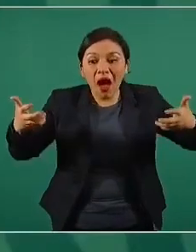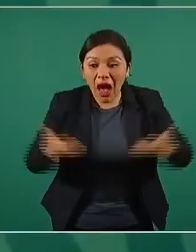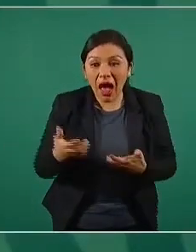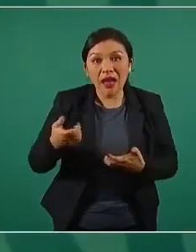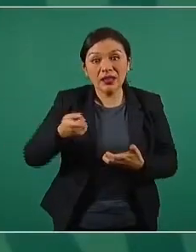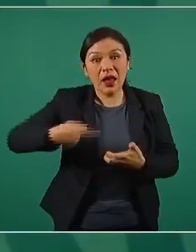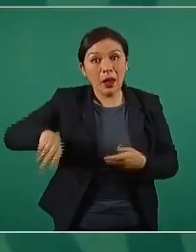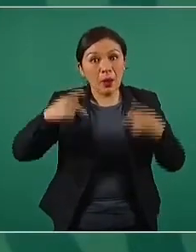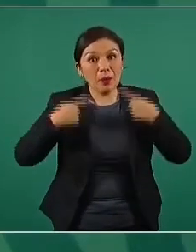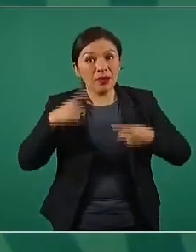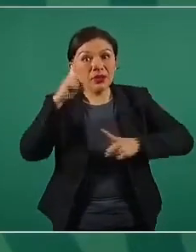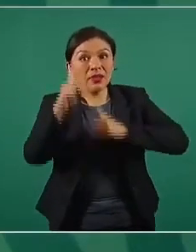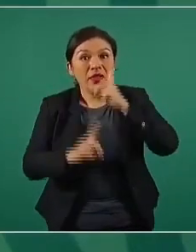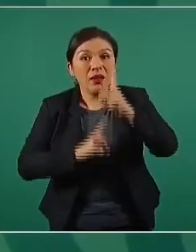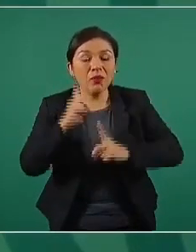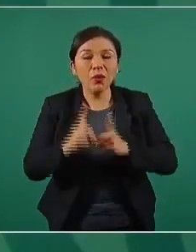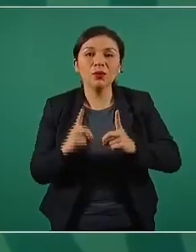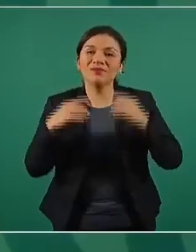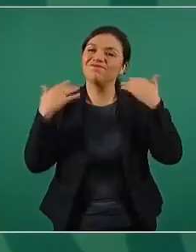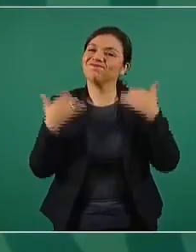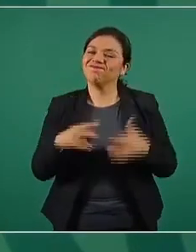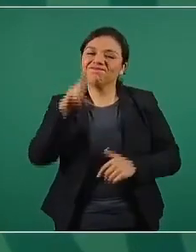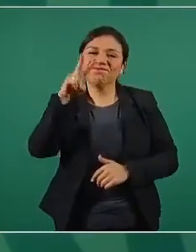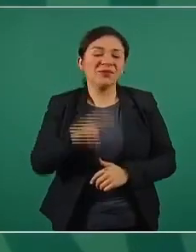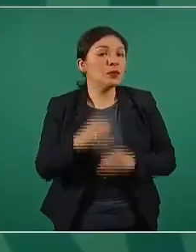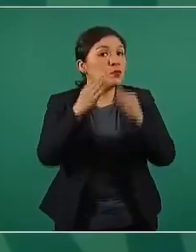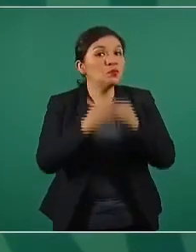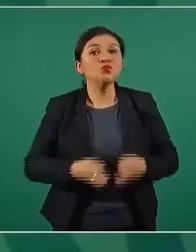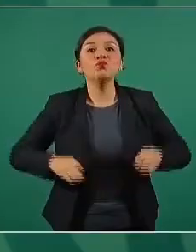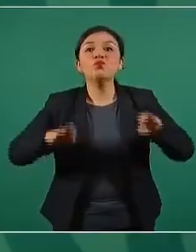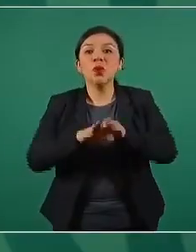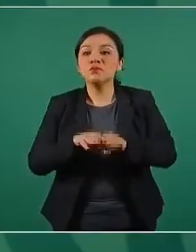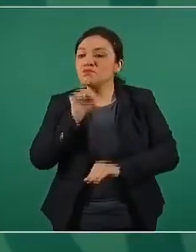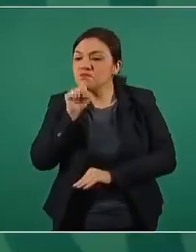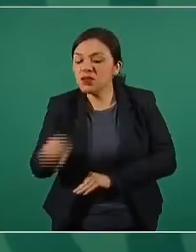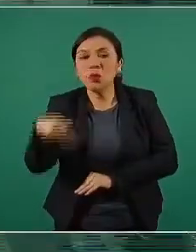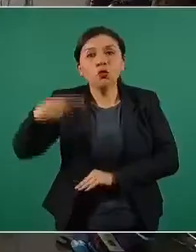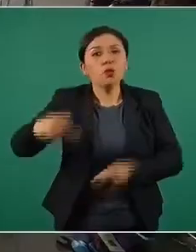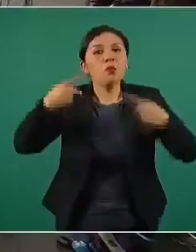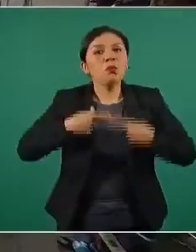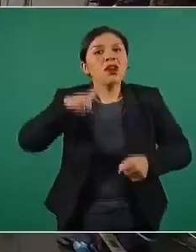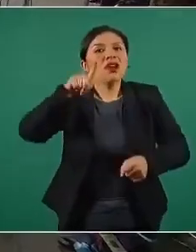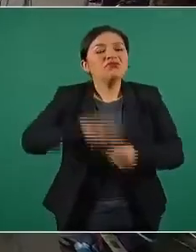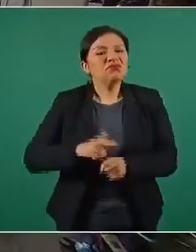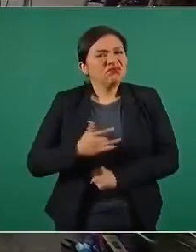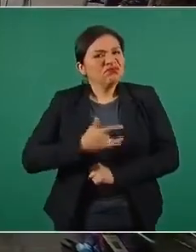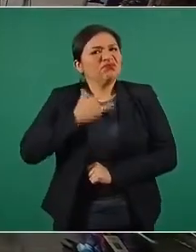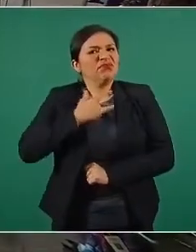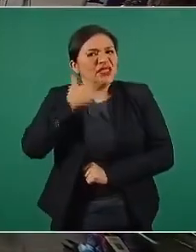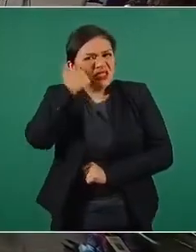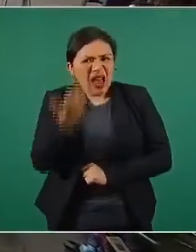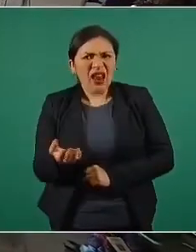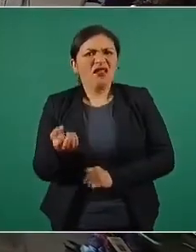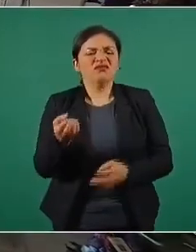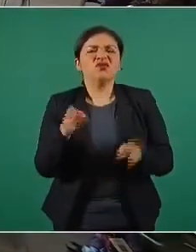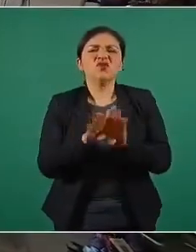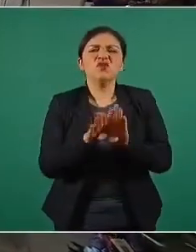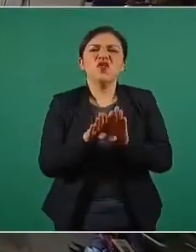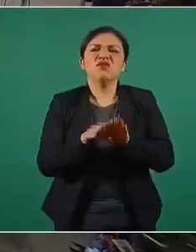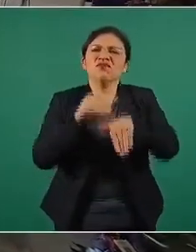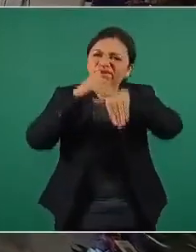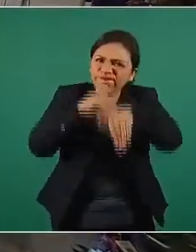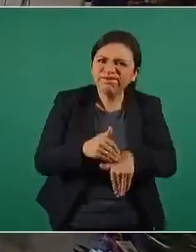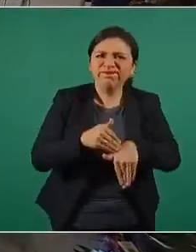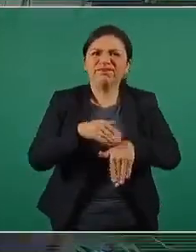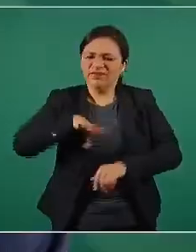nuestros deportistas, fundamentalmente por ellos mismos, por su disciplina, por su